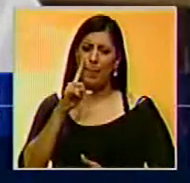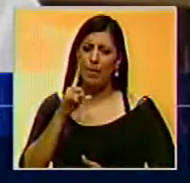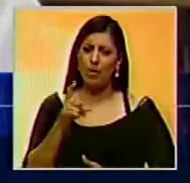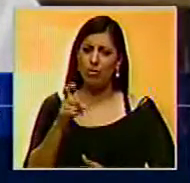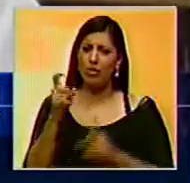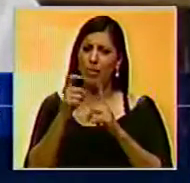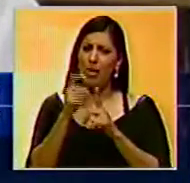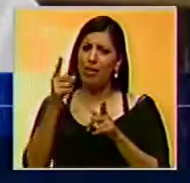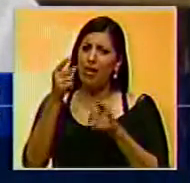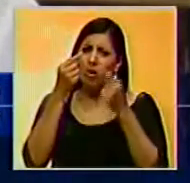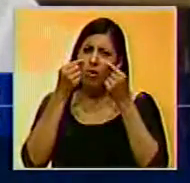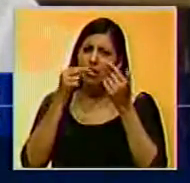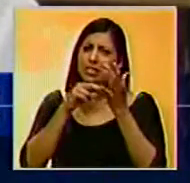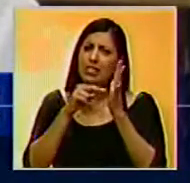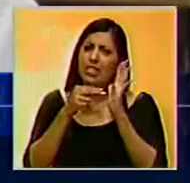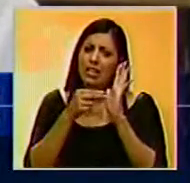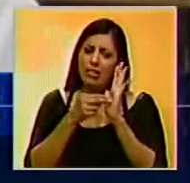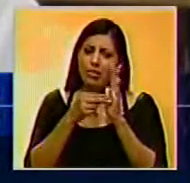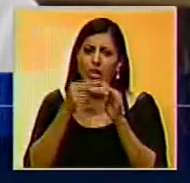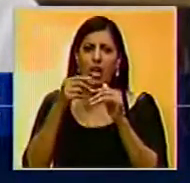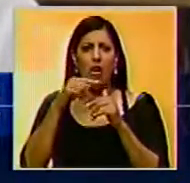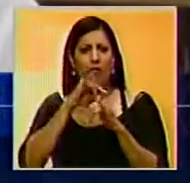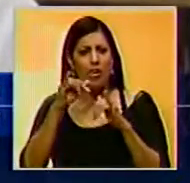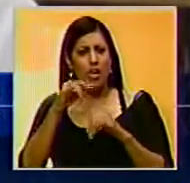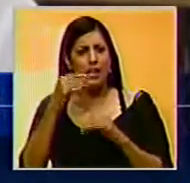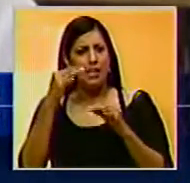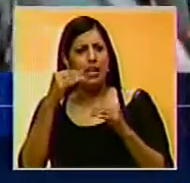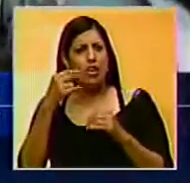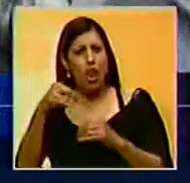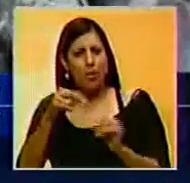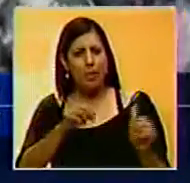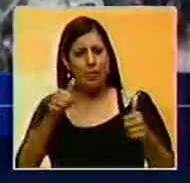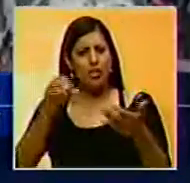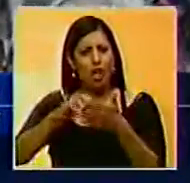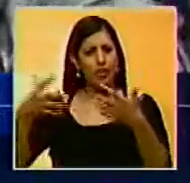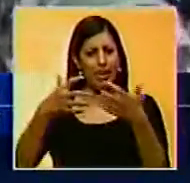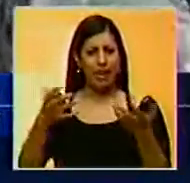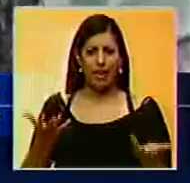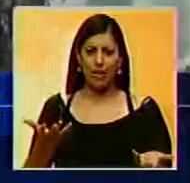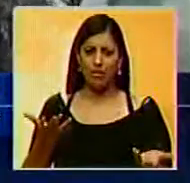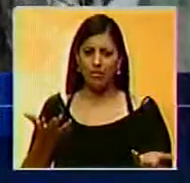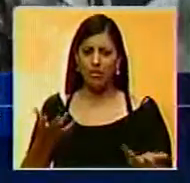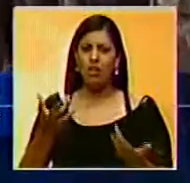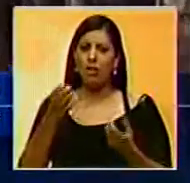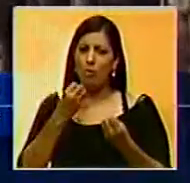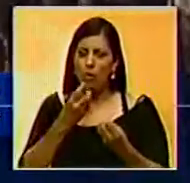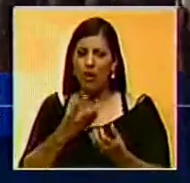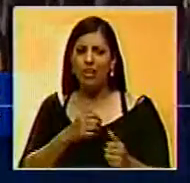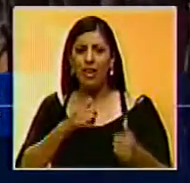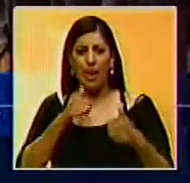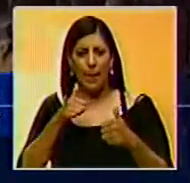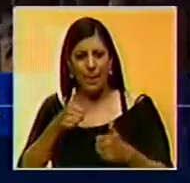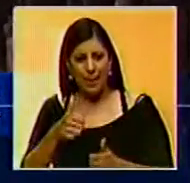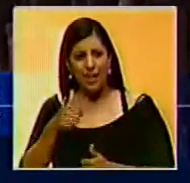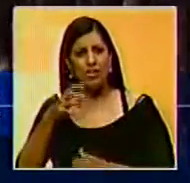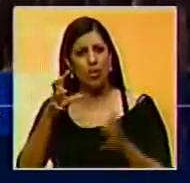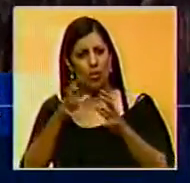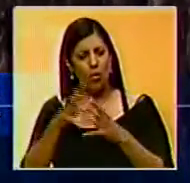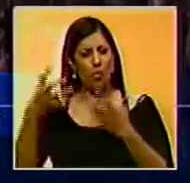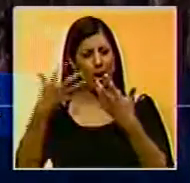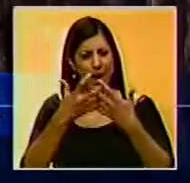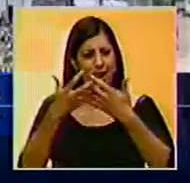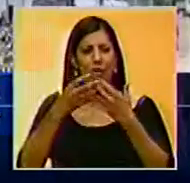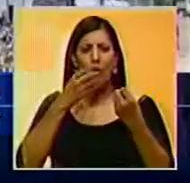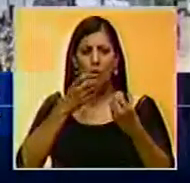si las palabras del mandatario significan que de ahí para adelante continúa la guerra. Tras conocerse los resultados de los comicios, el grupo de guerrilleros